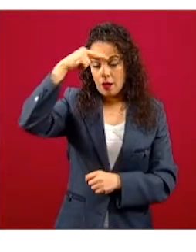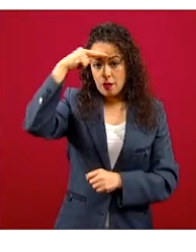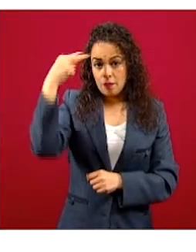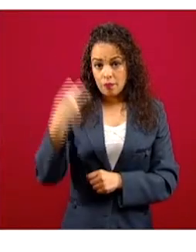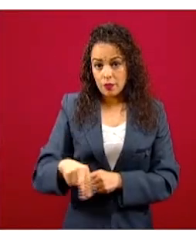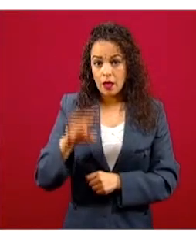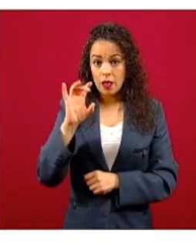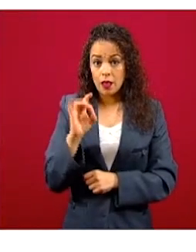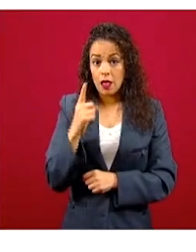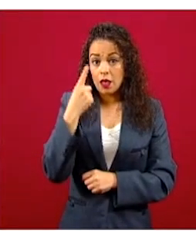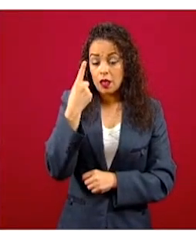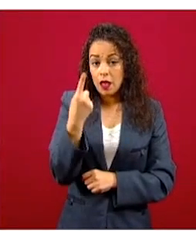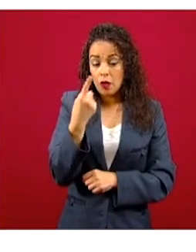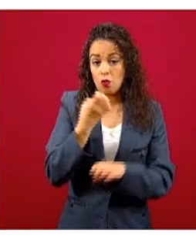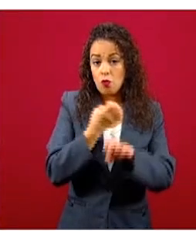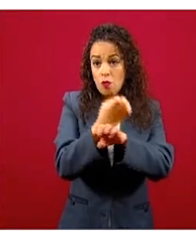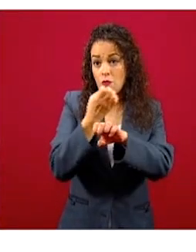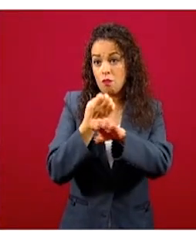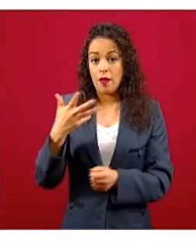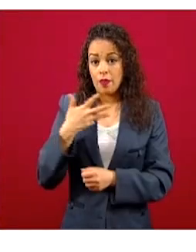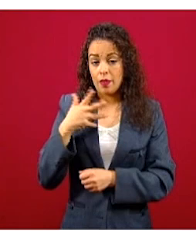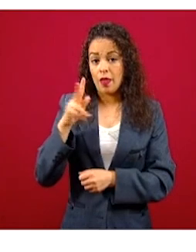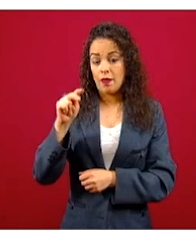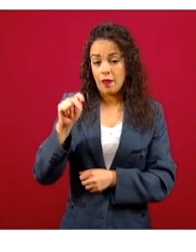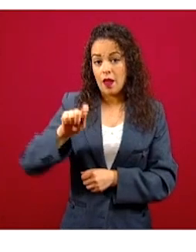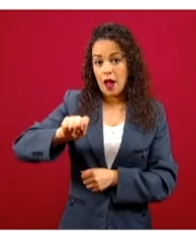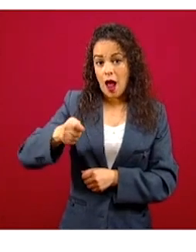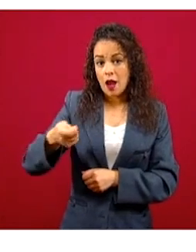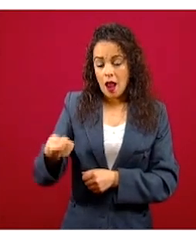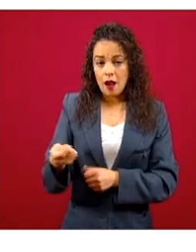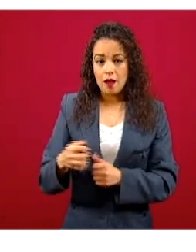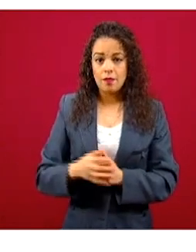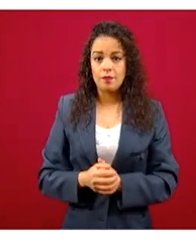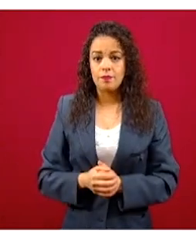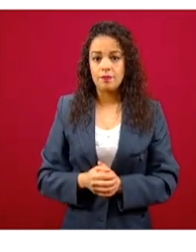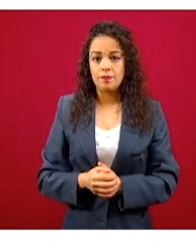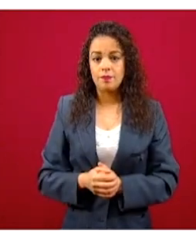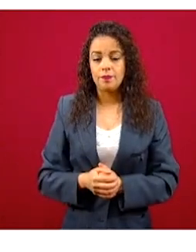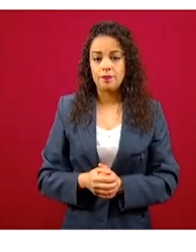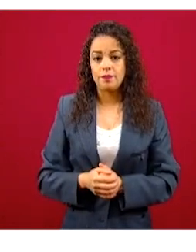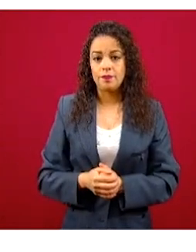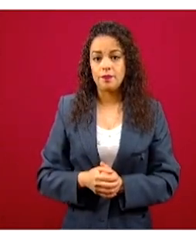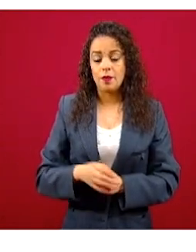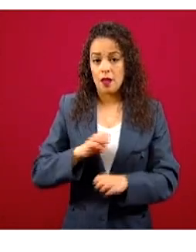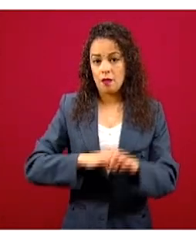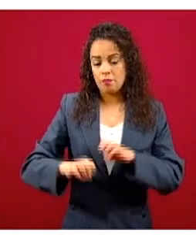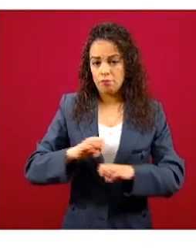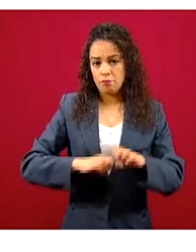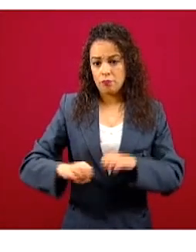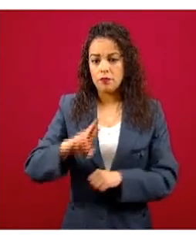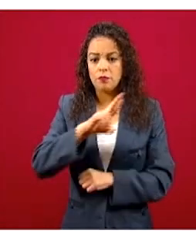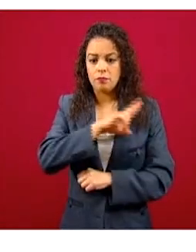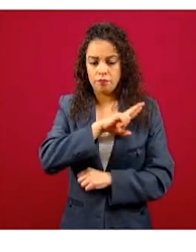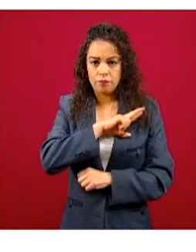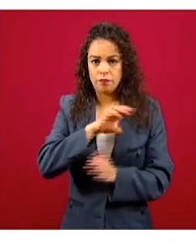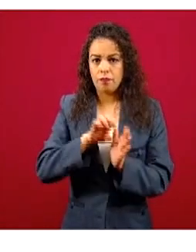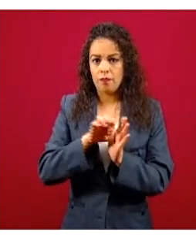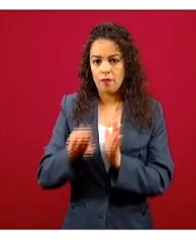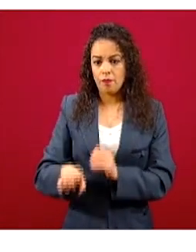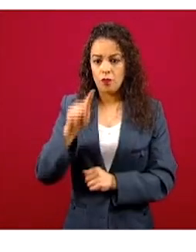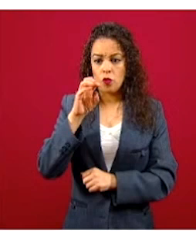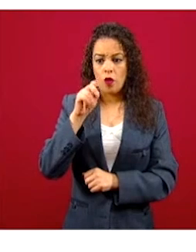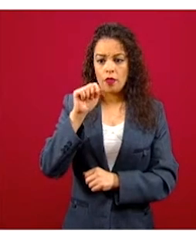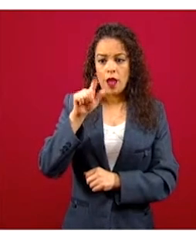estaciones estatales de televisión, estaciones privadas y empresas que ayudaron como Televisa, Total